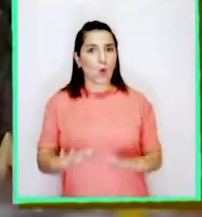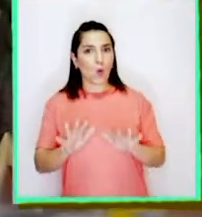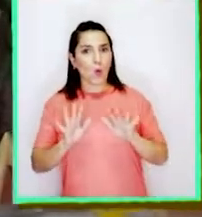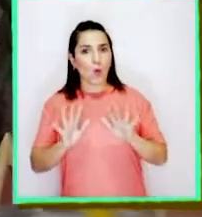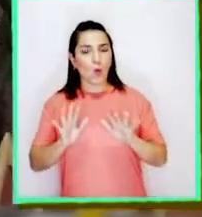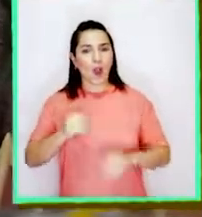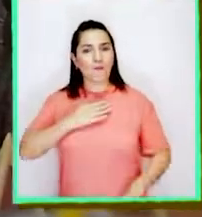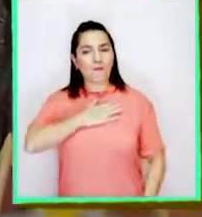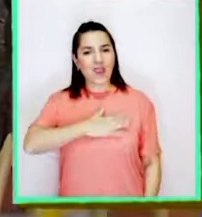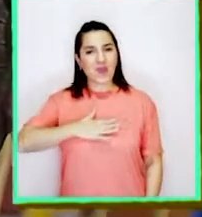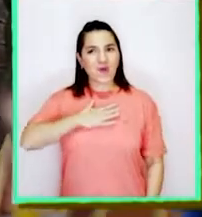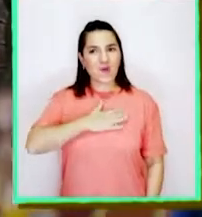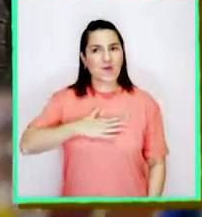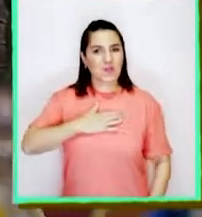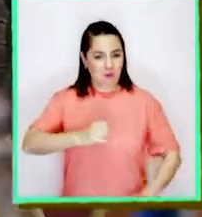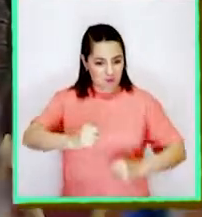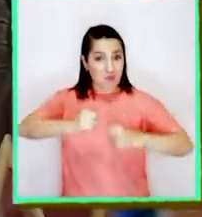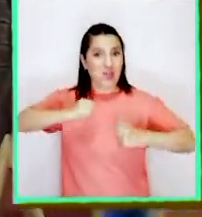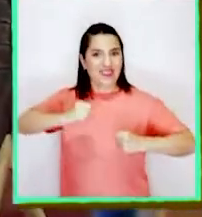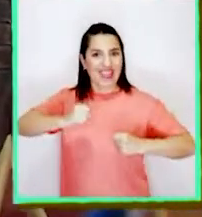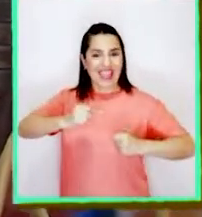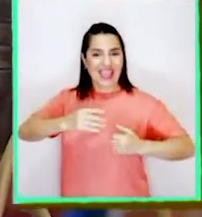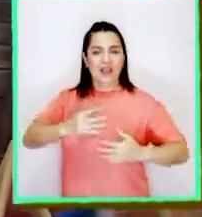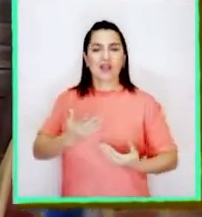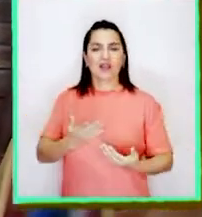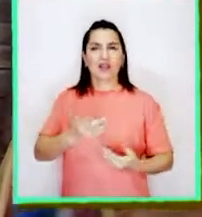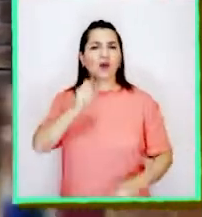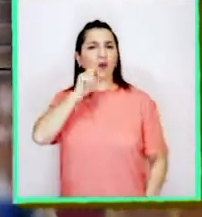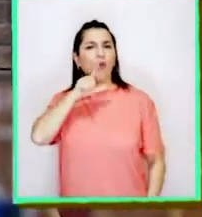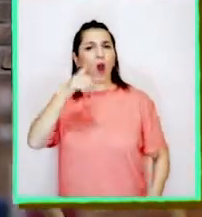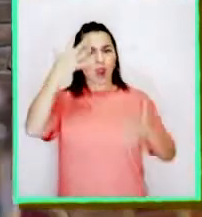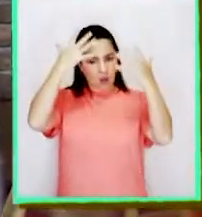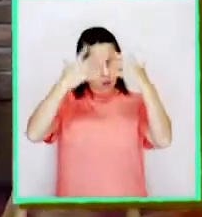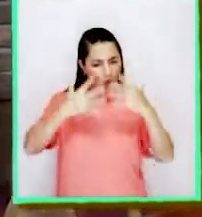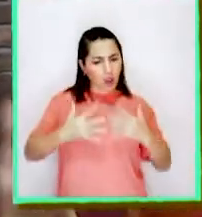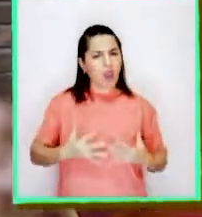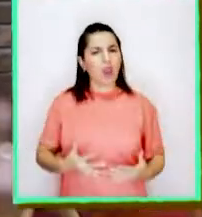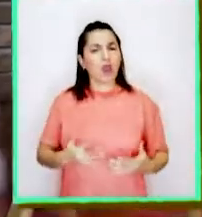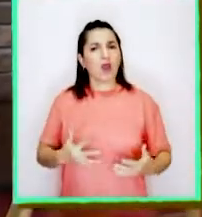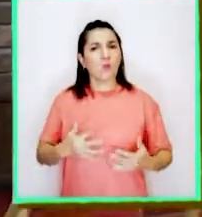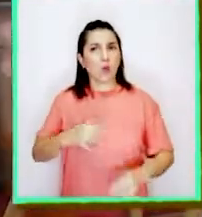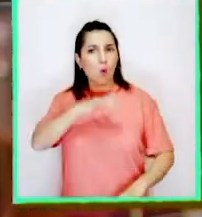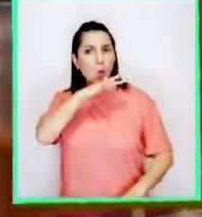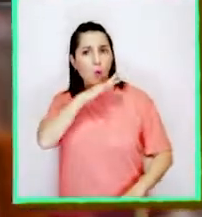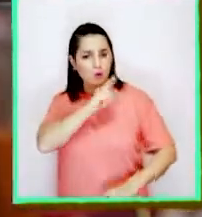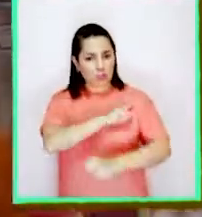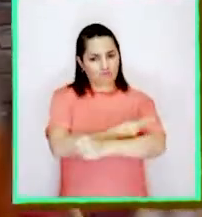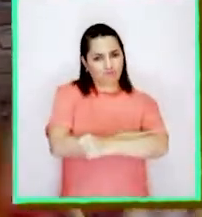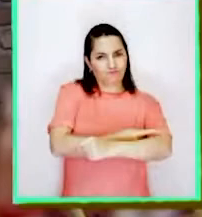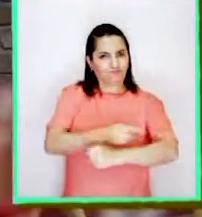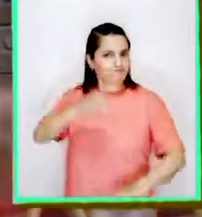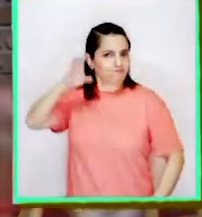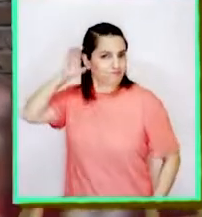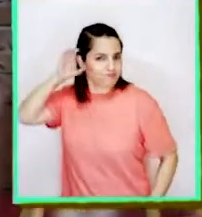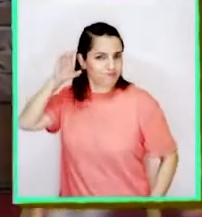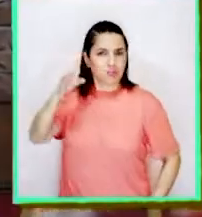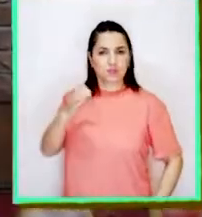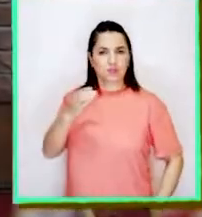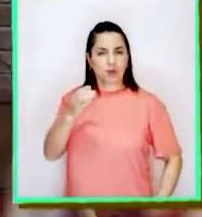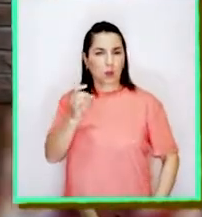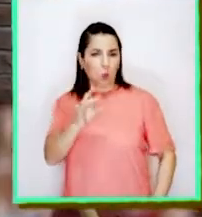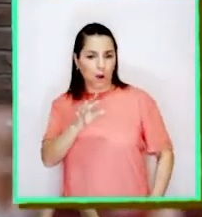¡Guau! Me encantó este superpoder. ¿Qué órgano del cuerpo utiliza el Chico Ultrasónico con su don?